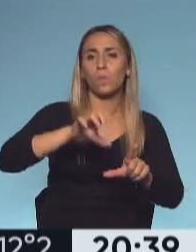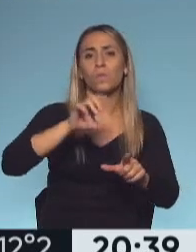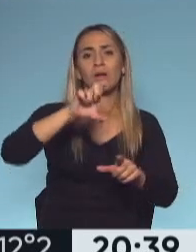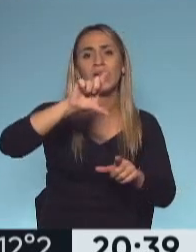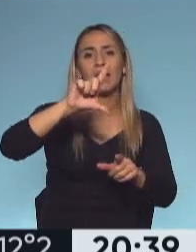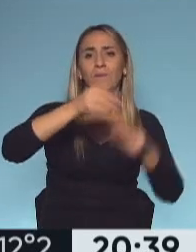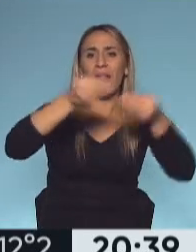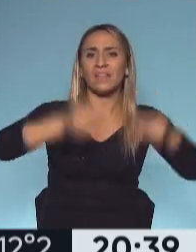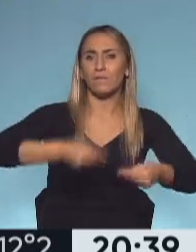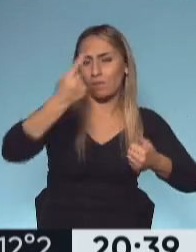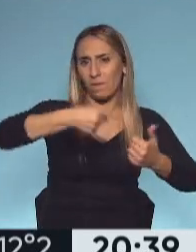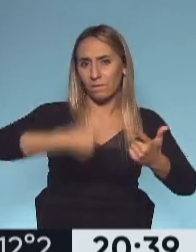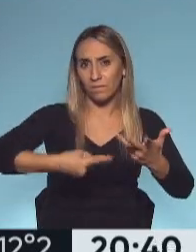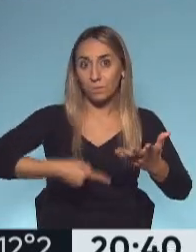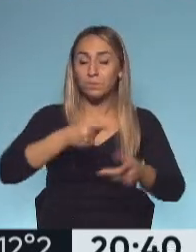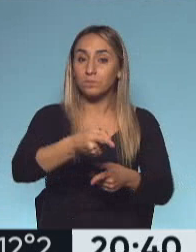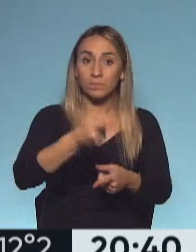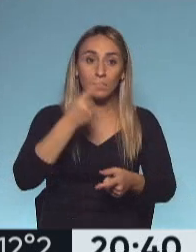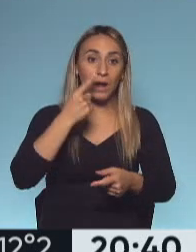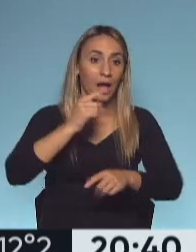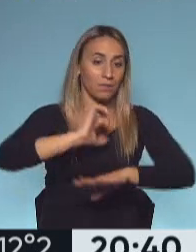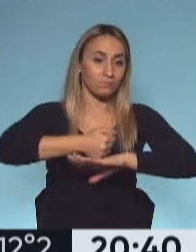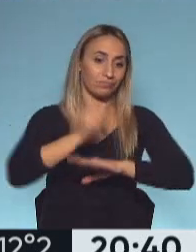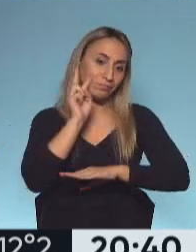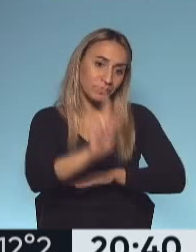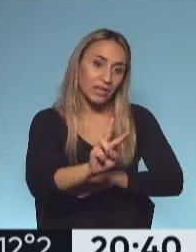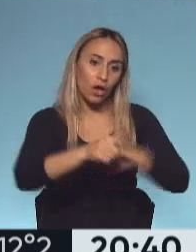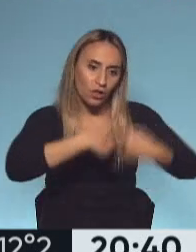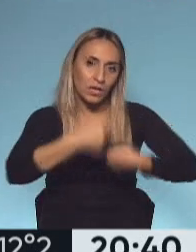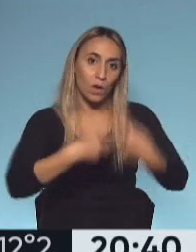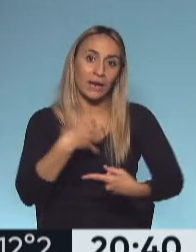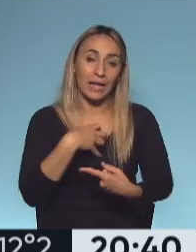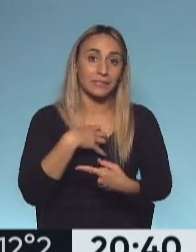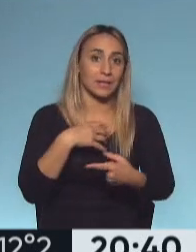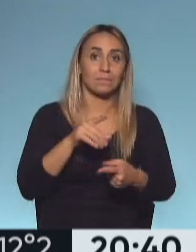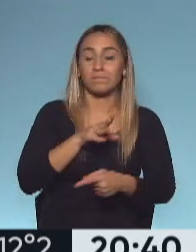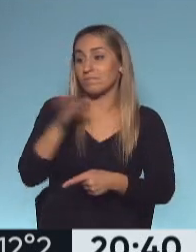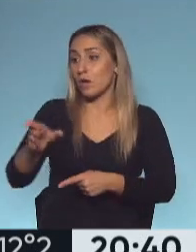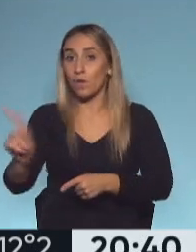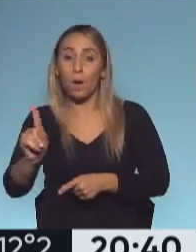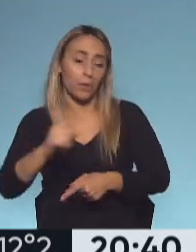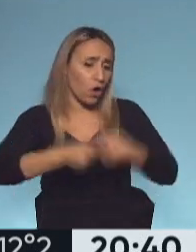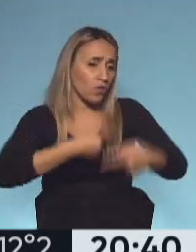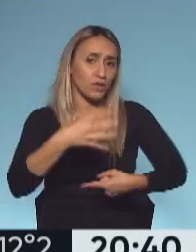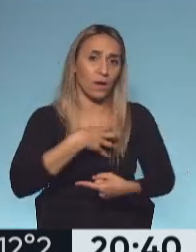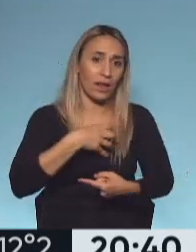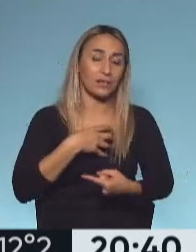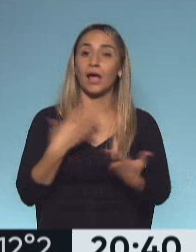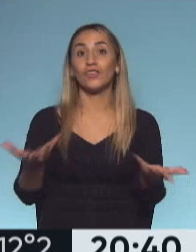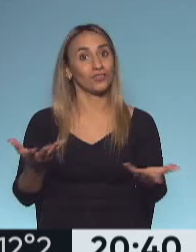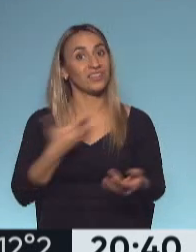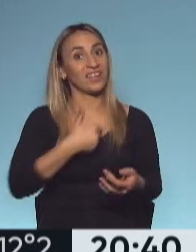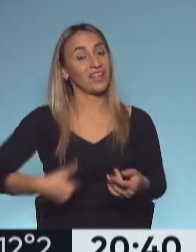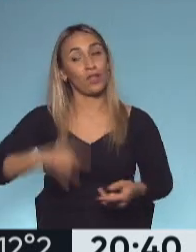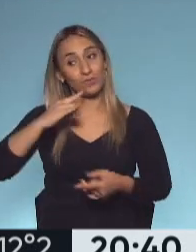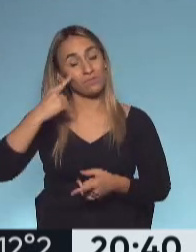de las plataformas que le permiten estar sin estar presencialmente. Para esto es necesario que todos los chicos tengan su computadora y